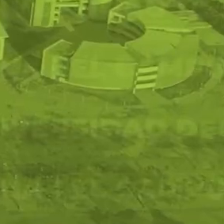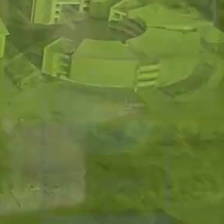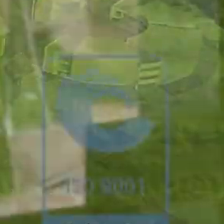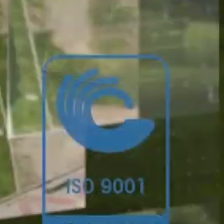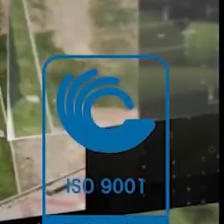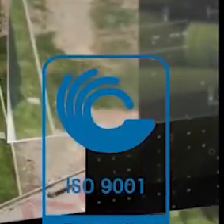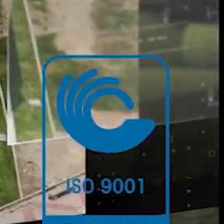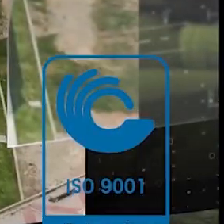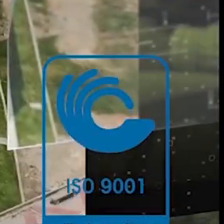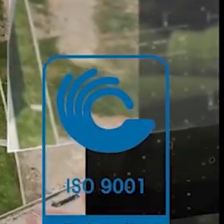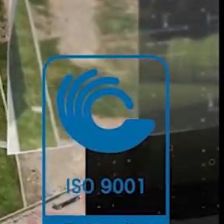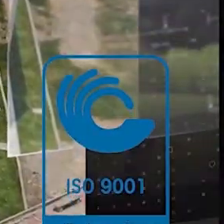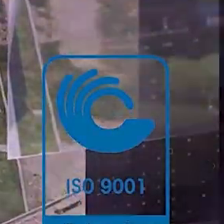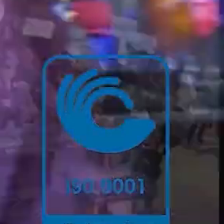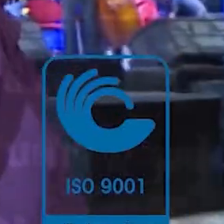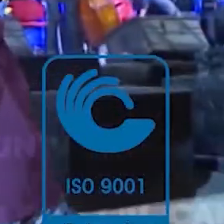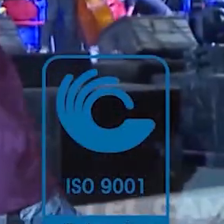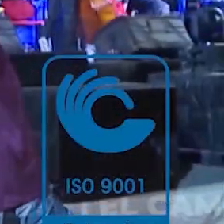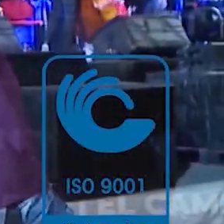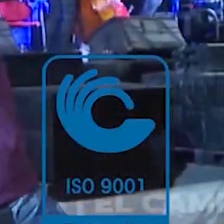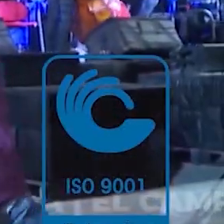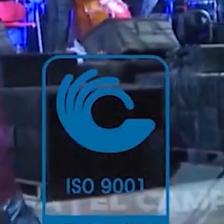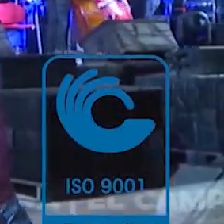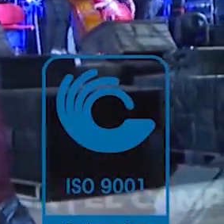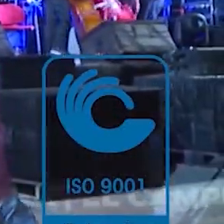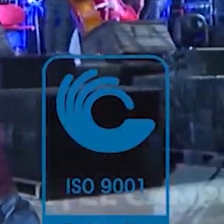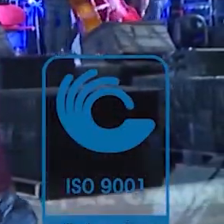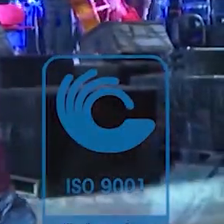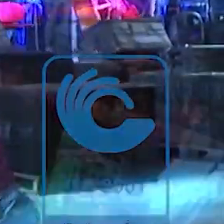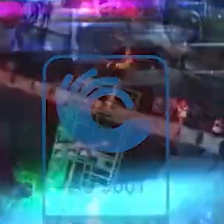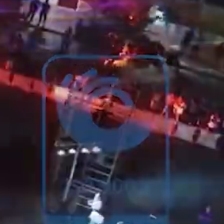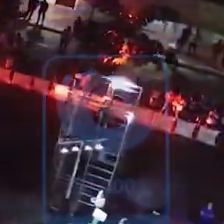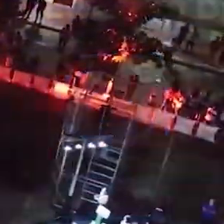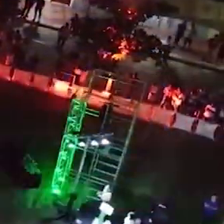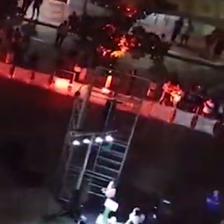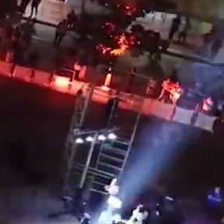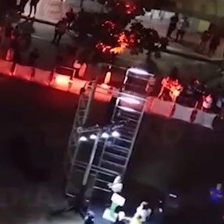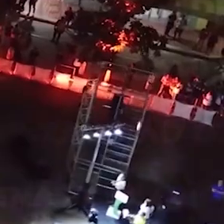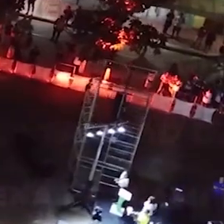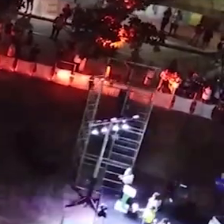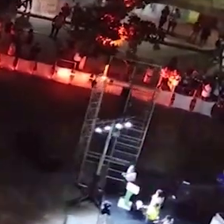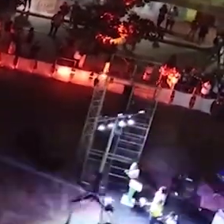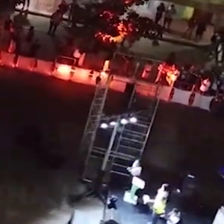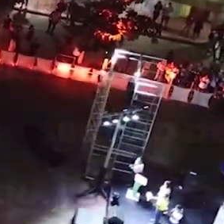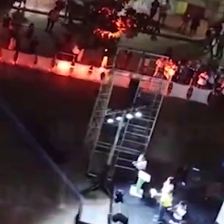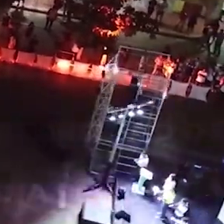Universidad del Magdalena más incluyente e innovadora